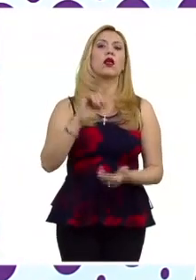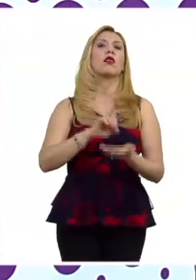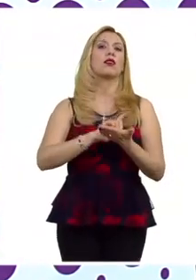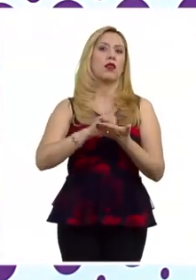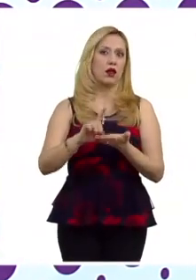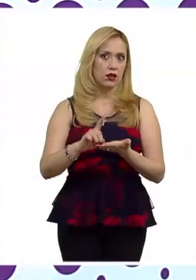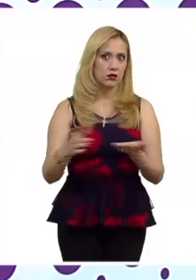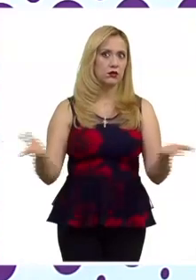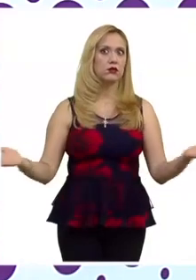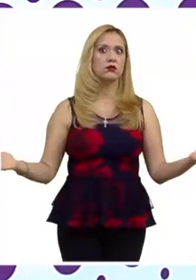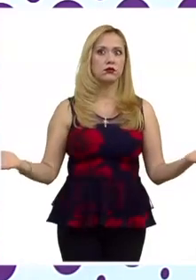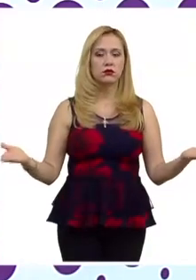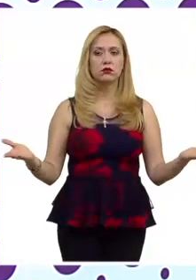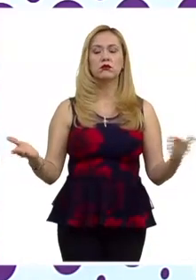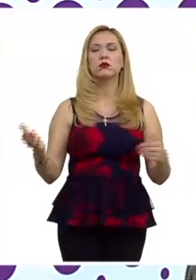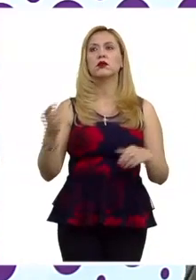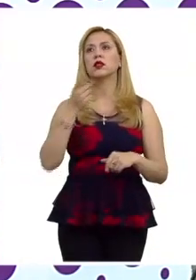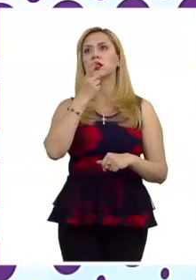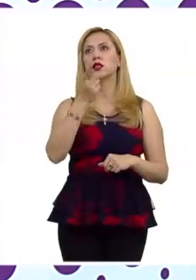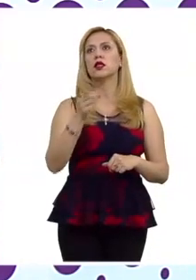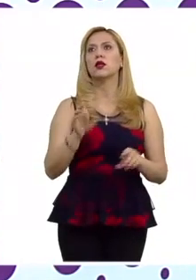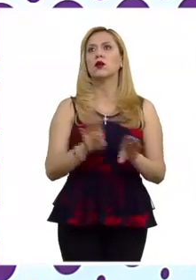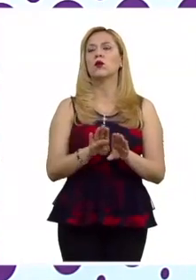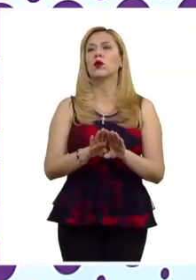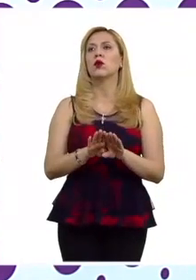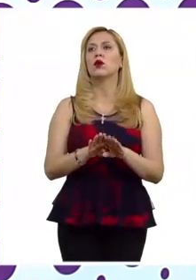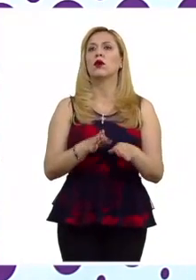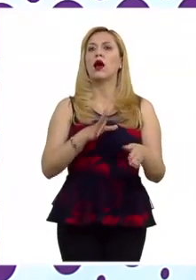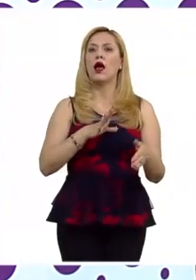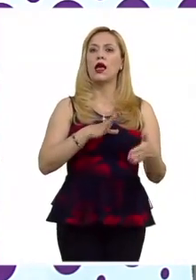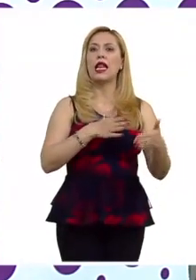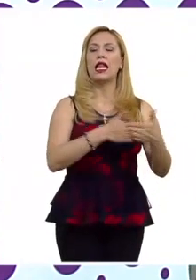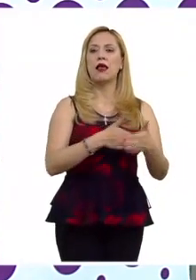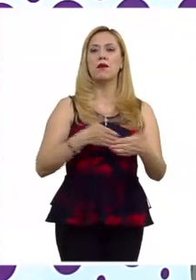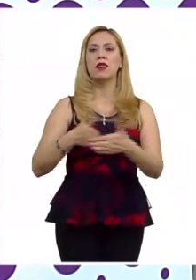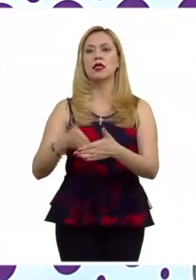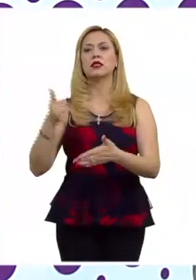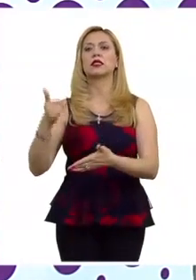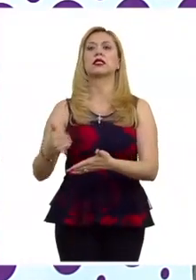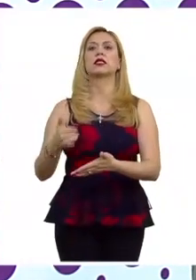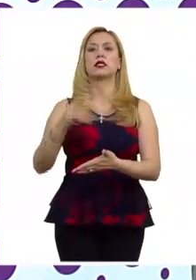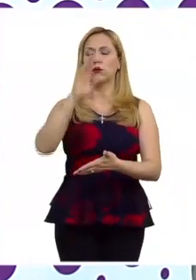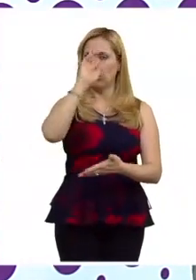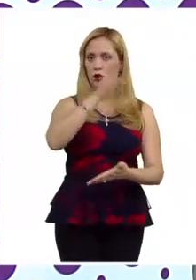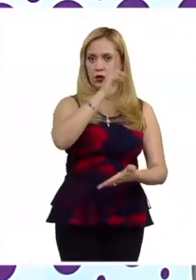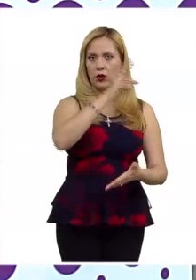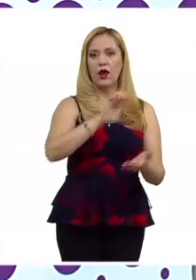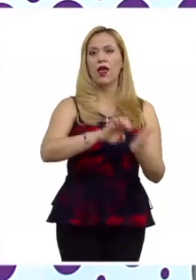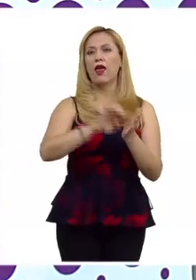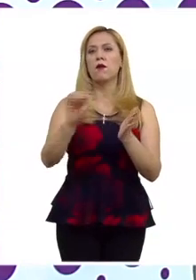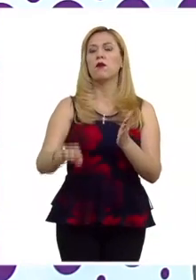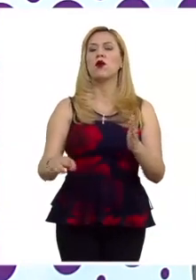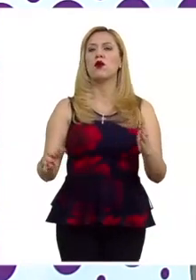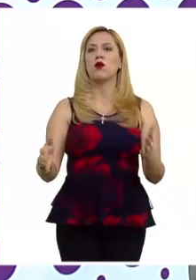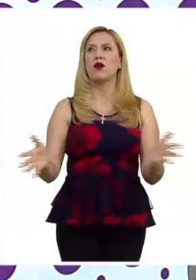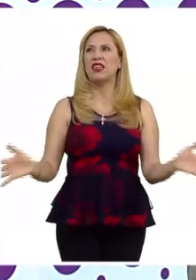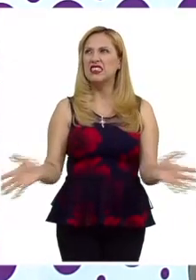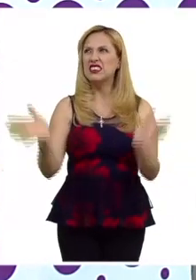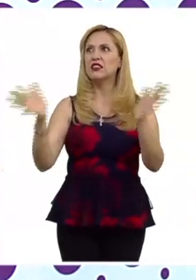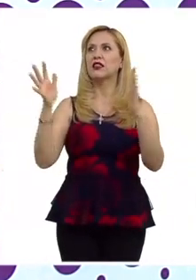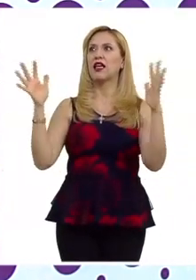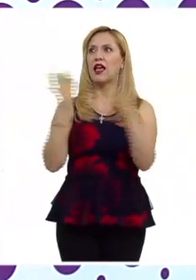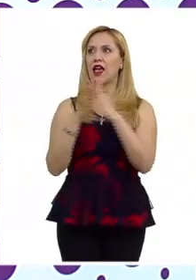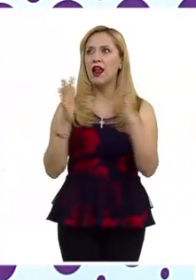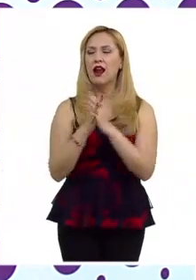un derecho que admite limitaciones y restricciones, entre ellas discursos que hagan apología de la guerra, del odio nacional, del